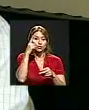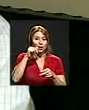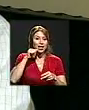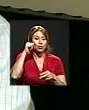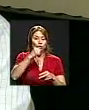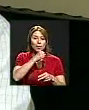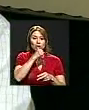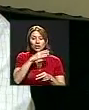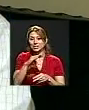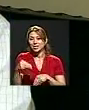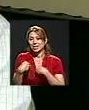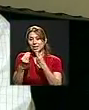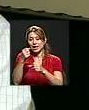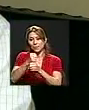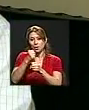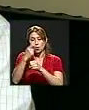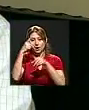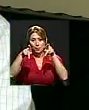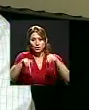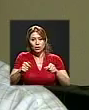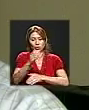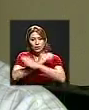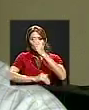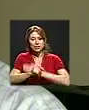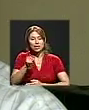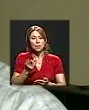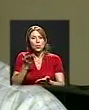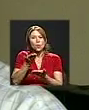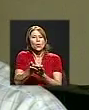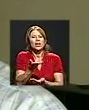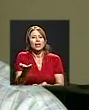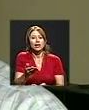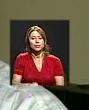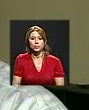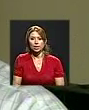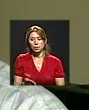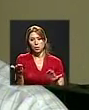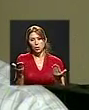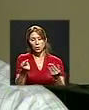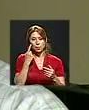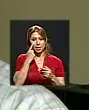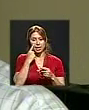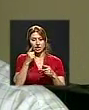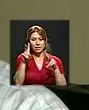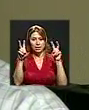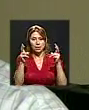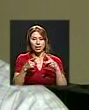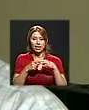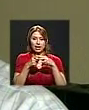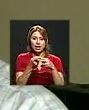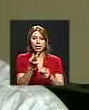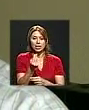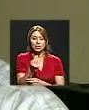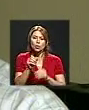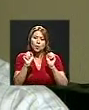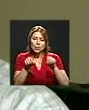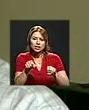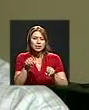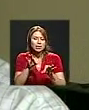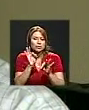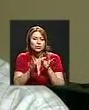con discapacidad, esto es lo que propone. Me parece que verlo por el lado del crédito puede ser sencillo.